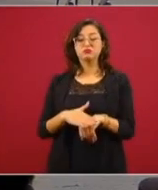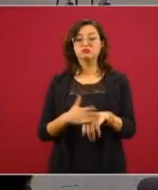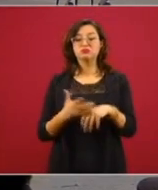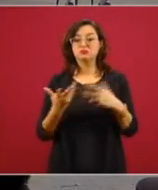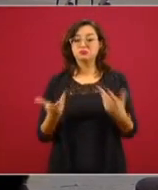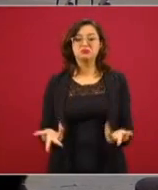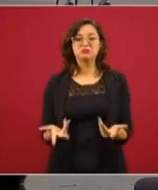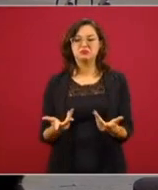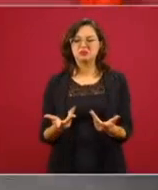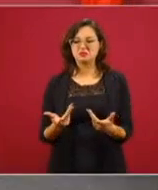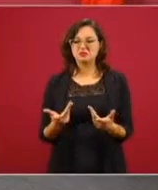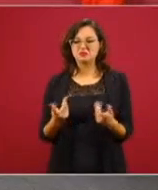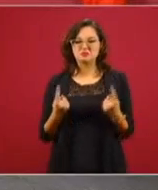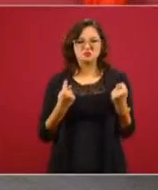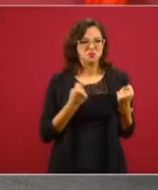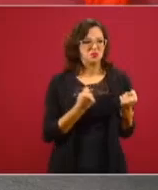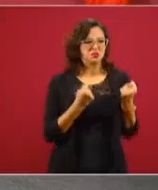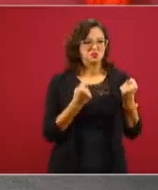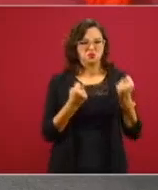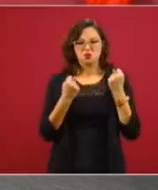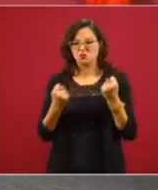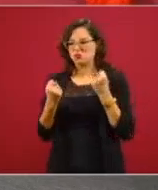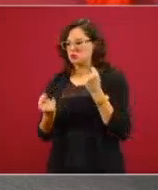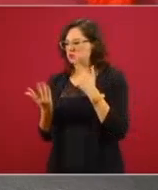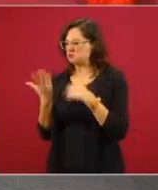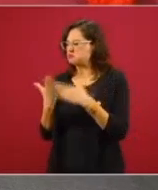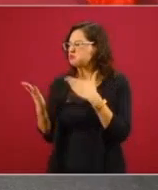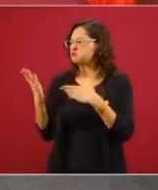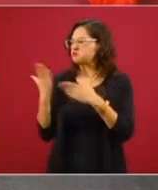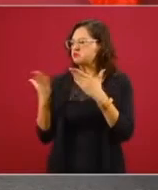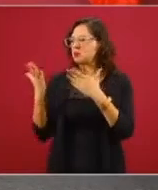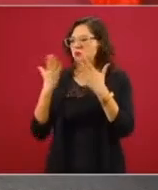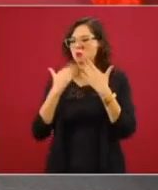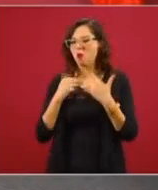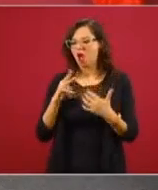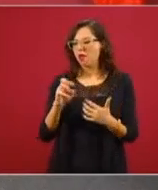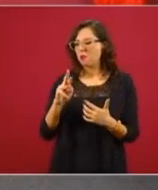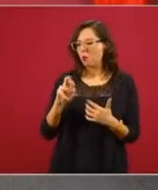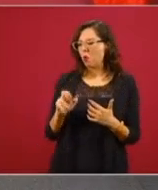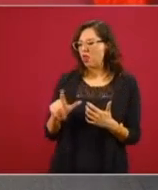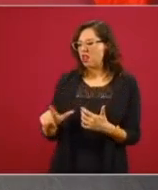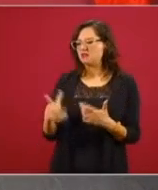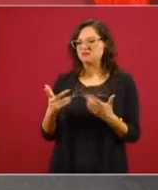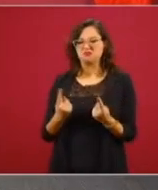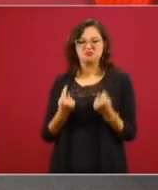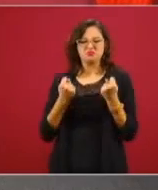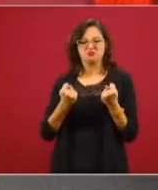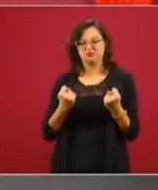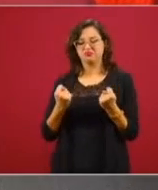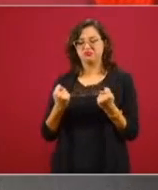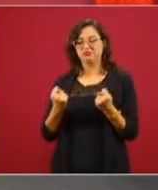triunfar a toda costa sin escrúpulos, morales de ninguna índole,